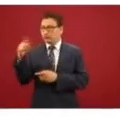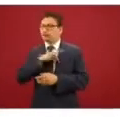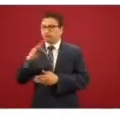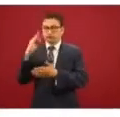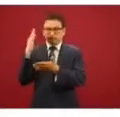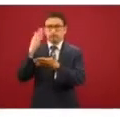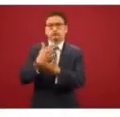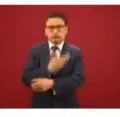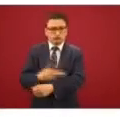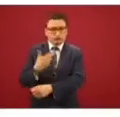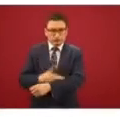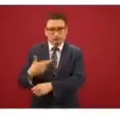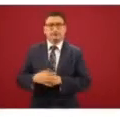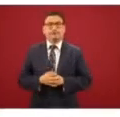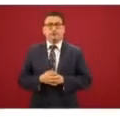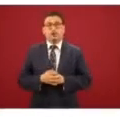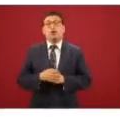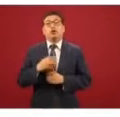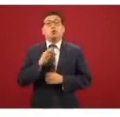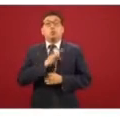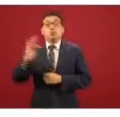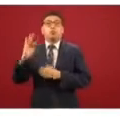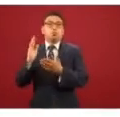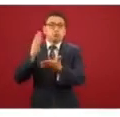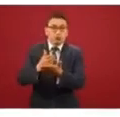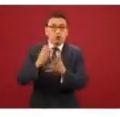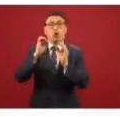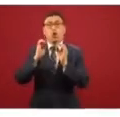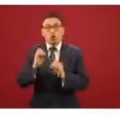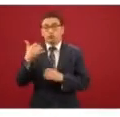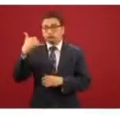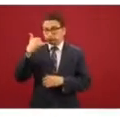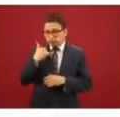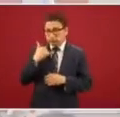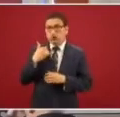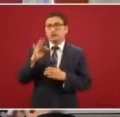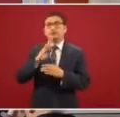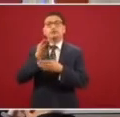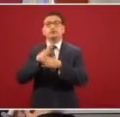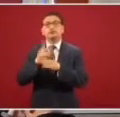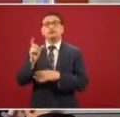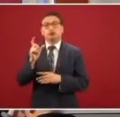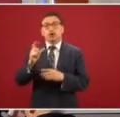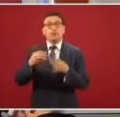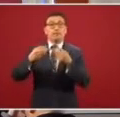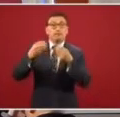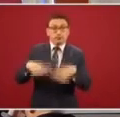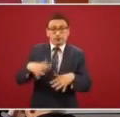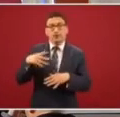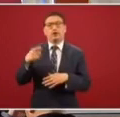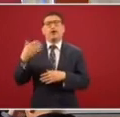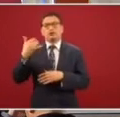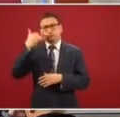trámite en el caso que lo tenga que hacer presencial, pero si va a reportar una tarjeta que fue extraviada, no hay